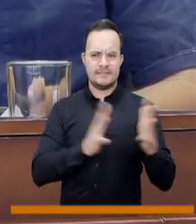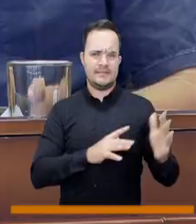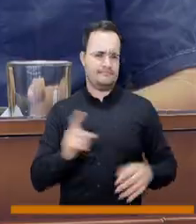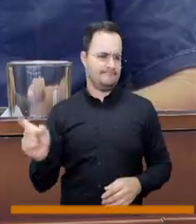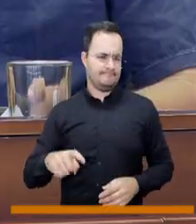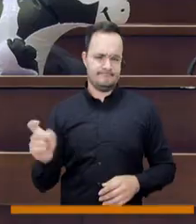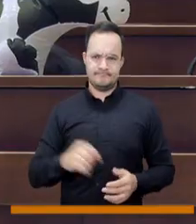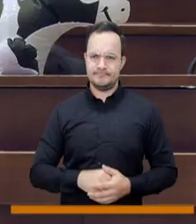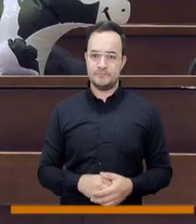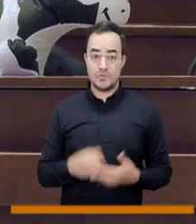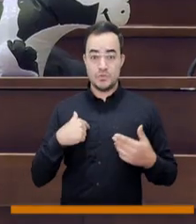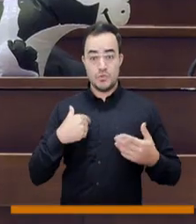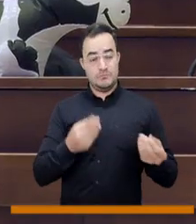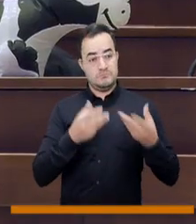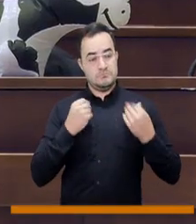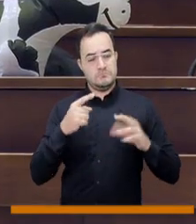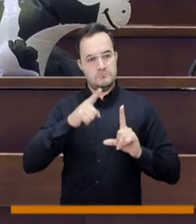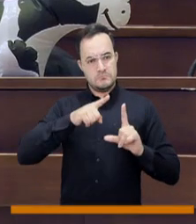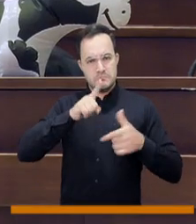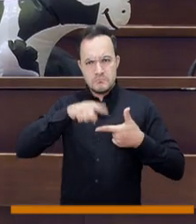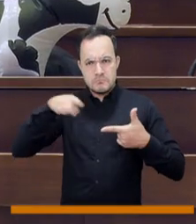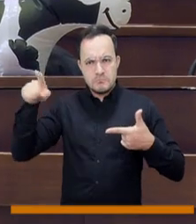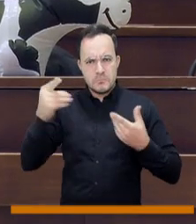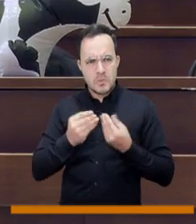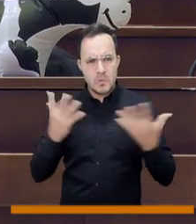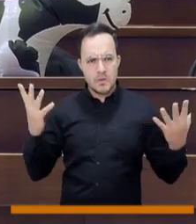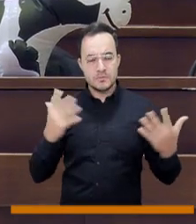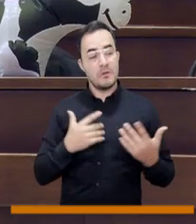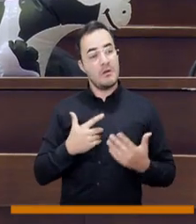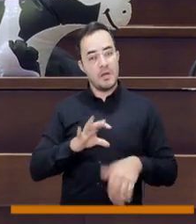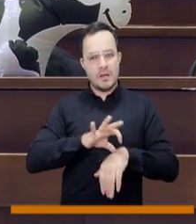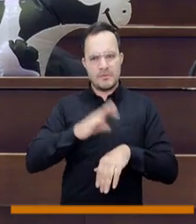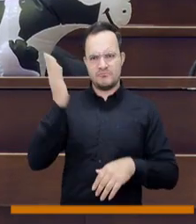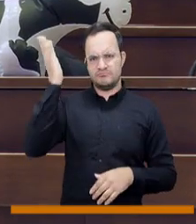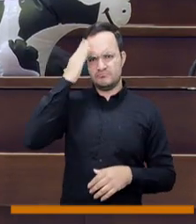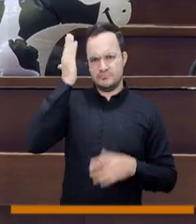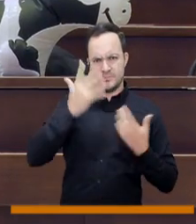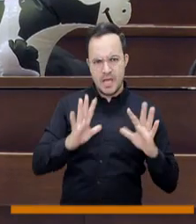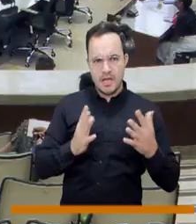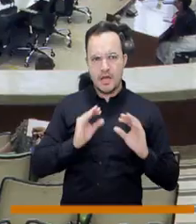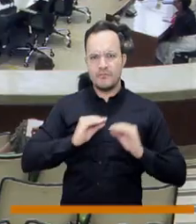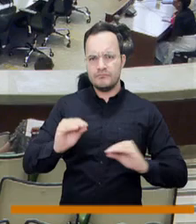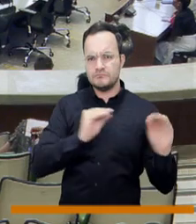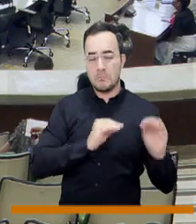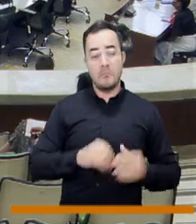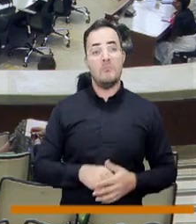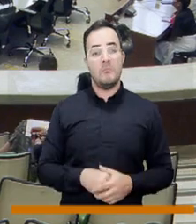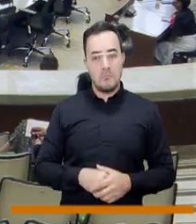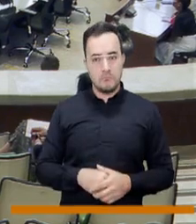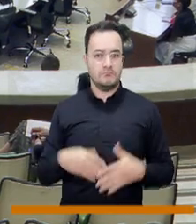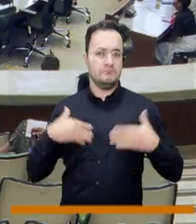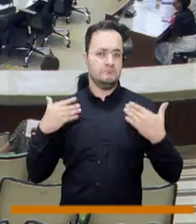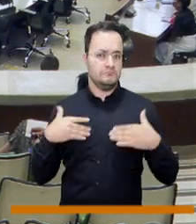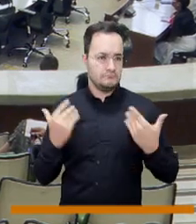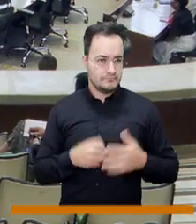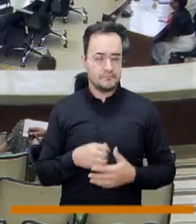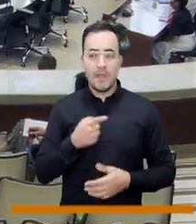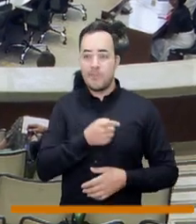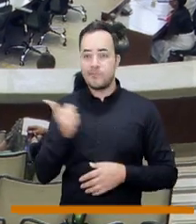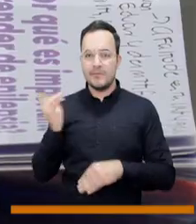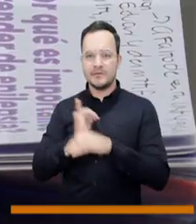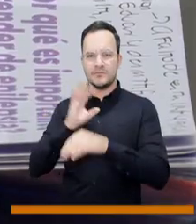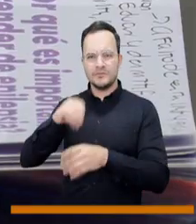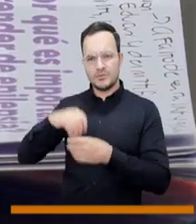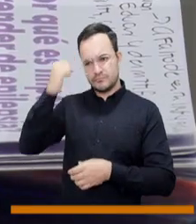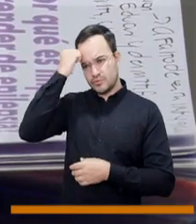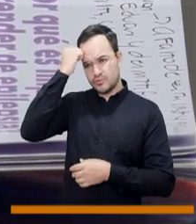A mí me dio alegría escuchar cifras de médicos capacitados, concienciados, de